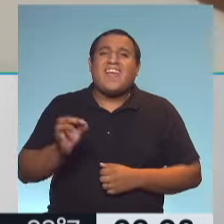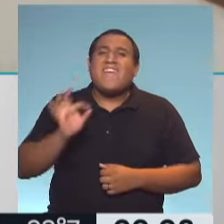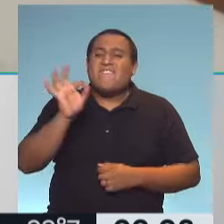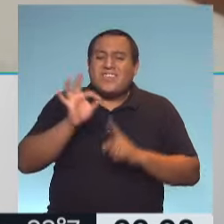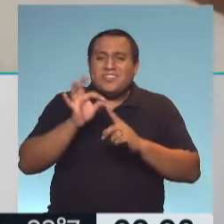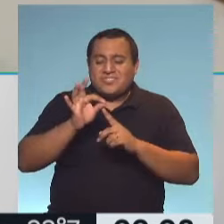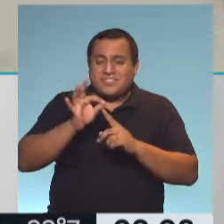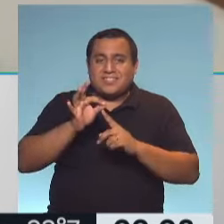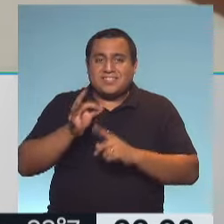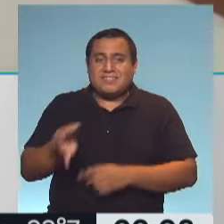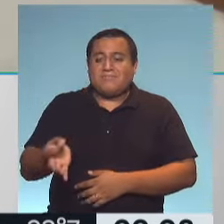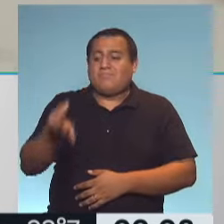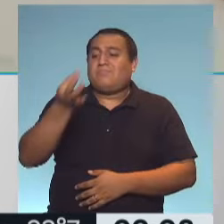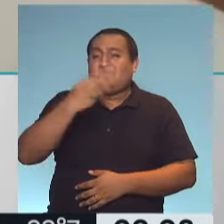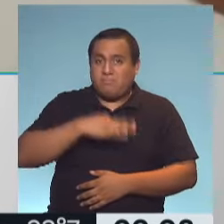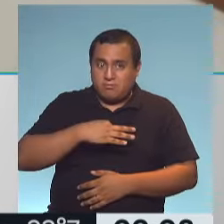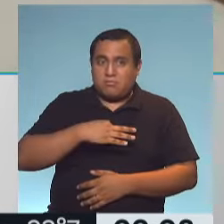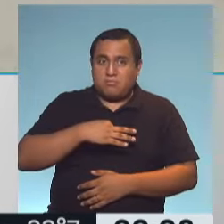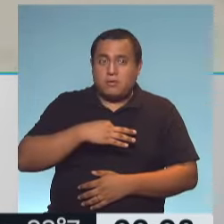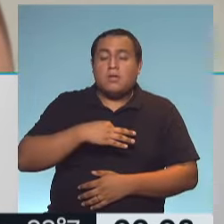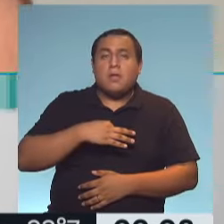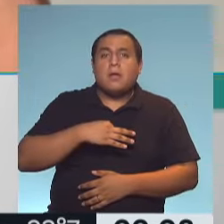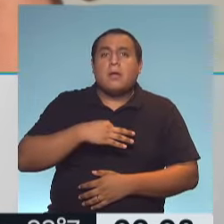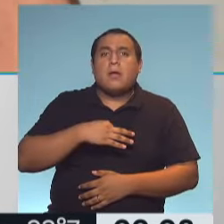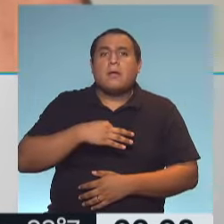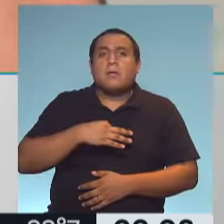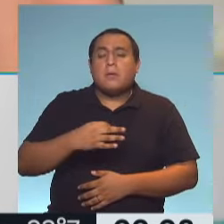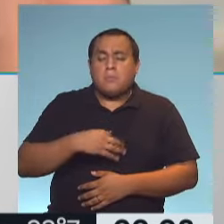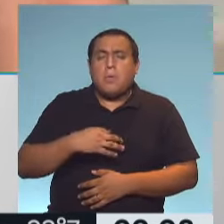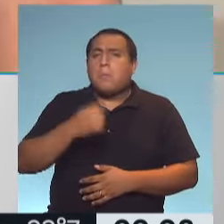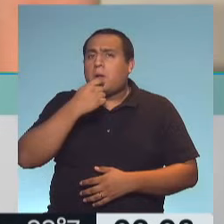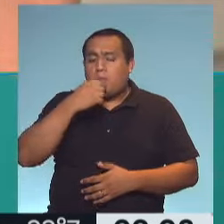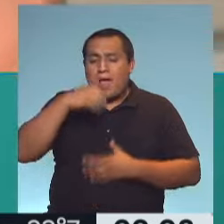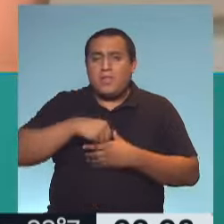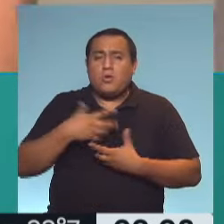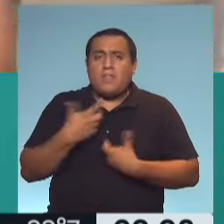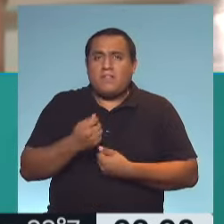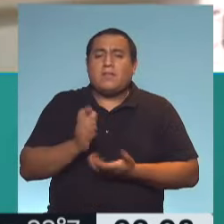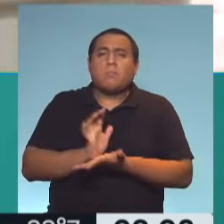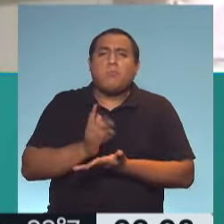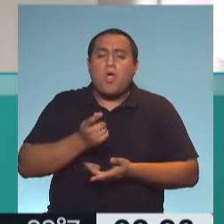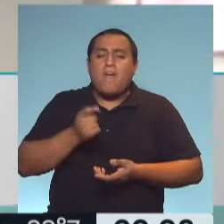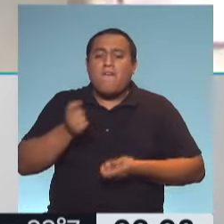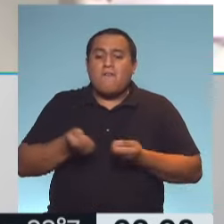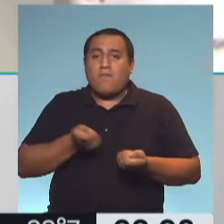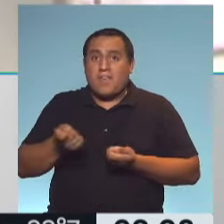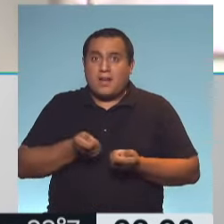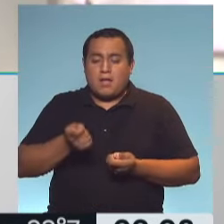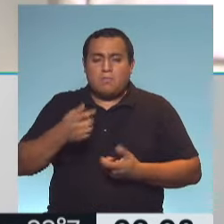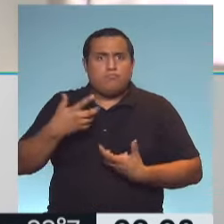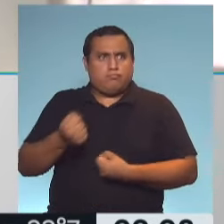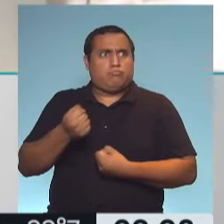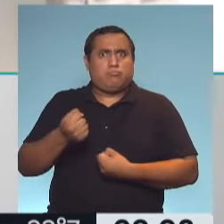primera fase inicial virémica que si el organismo lo logra controlar, no permite que pase a una segunda fase